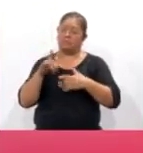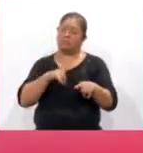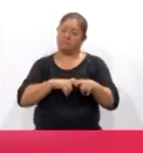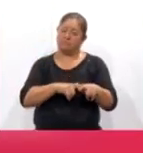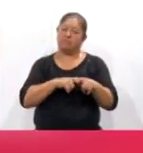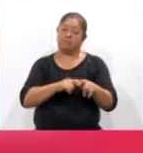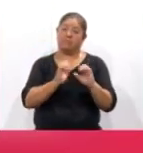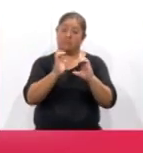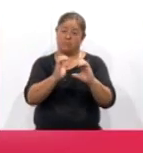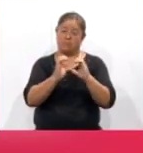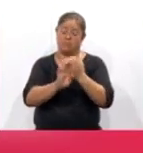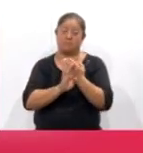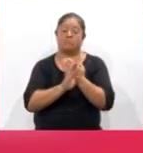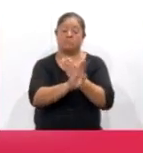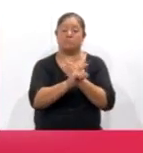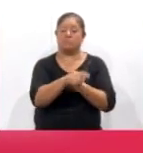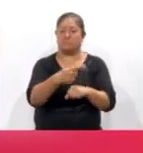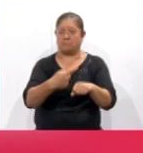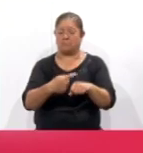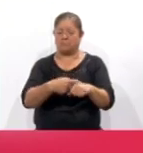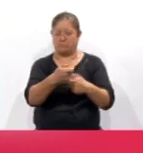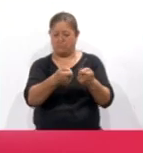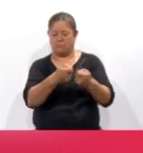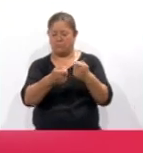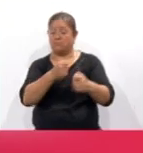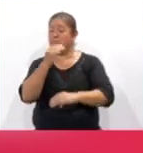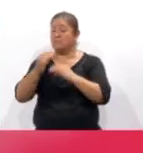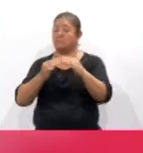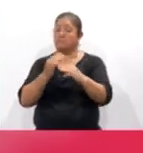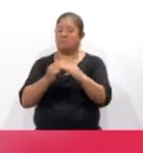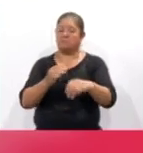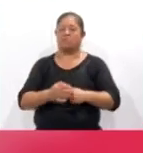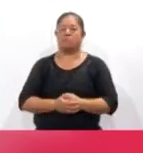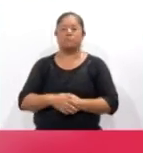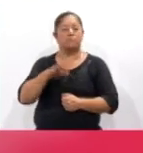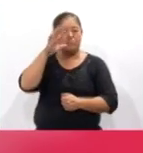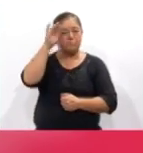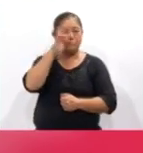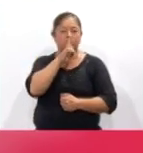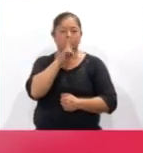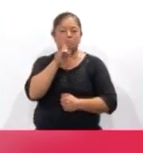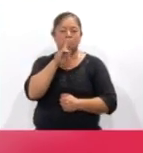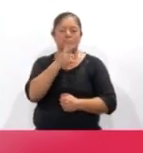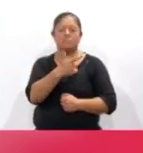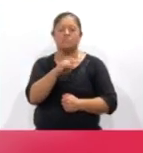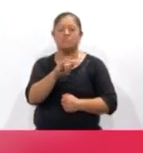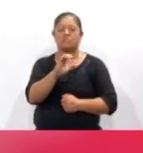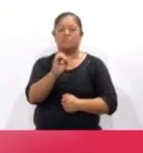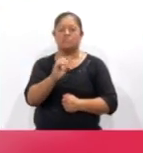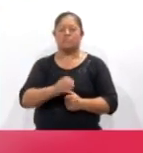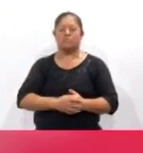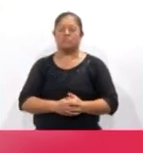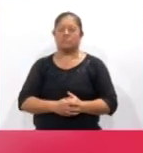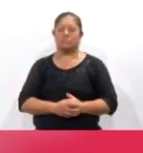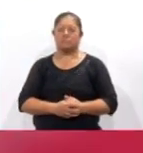prevenir y controlar esta enfermedad alrededor del mundo. Para Coracid Noticias, Giovanni Valdés Lima.